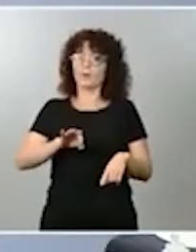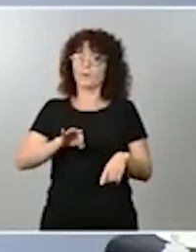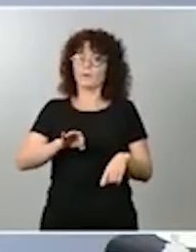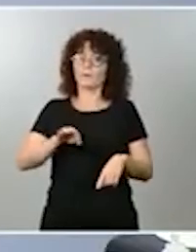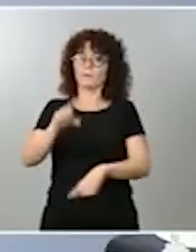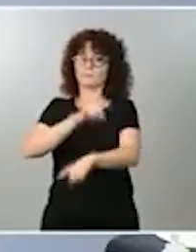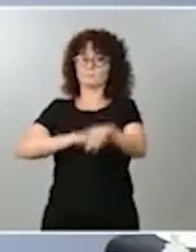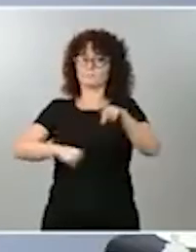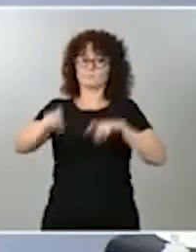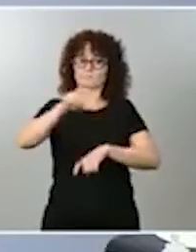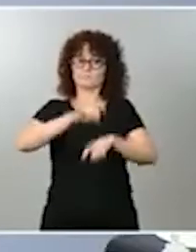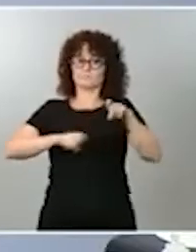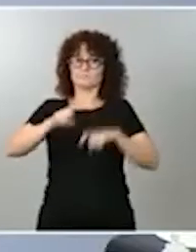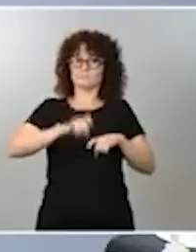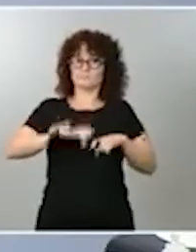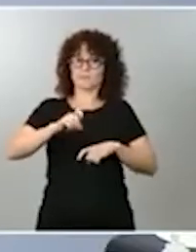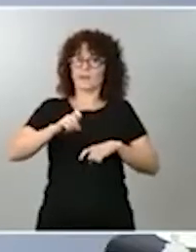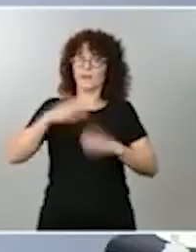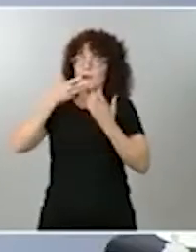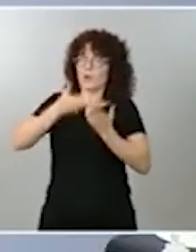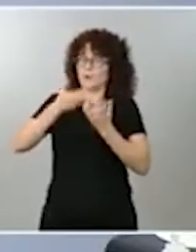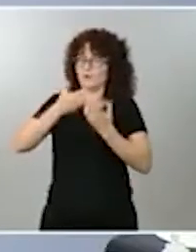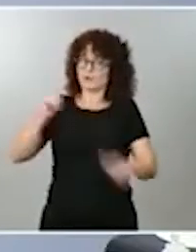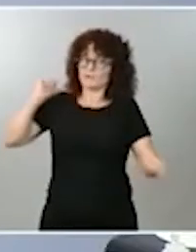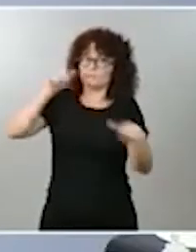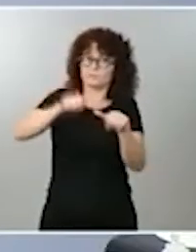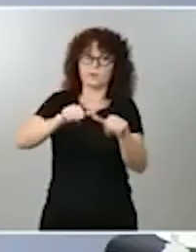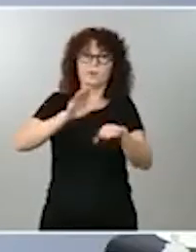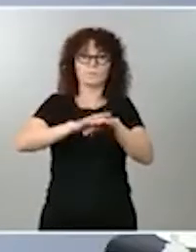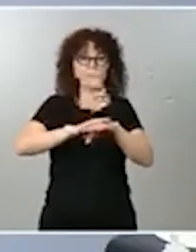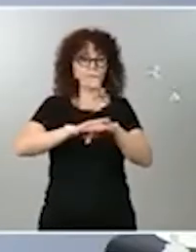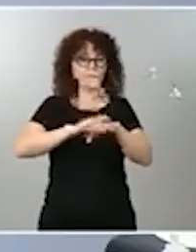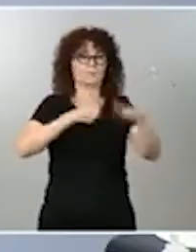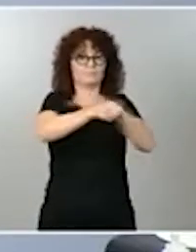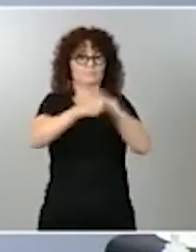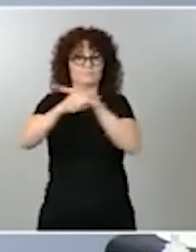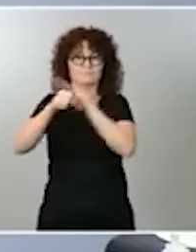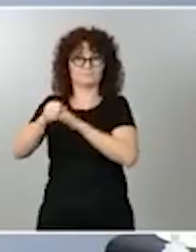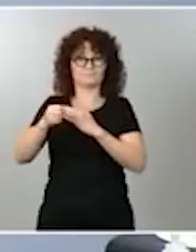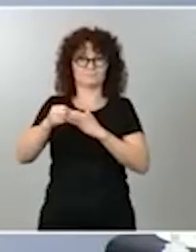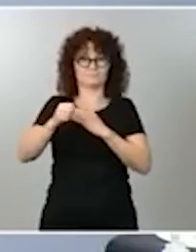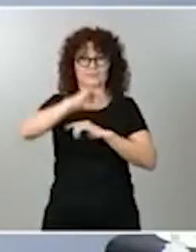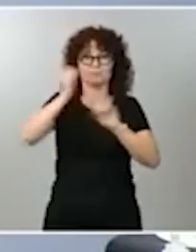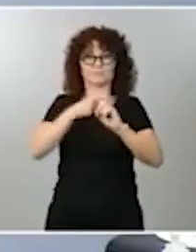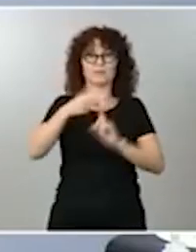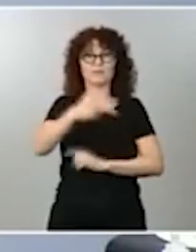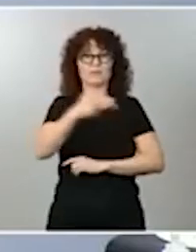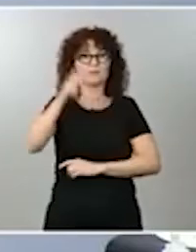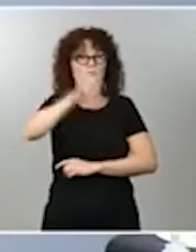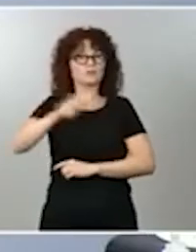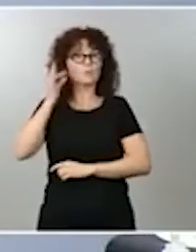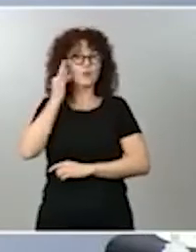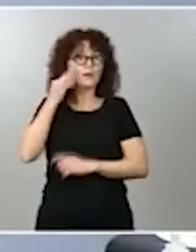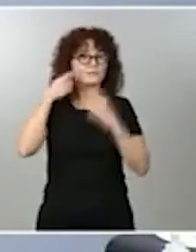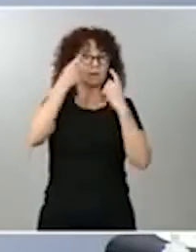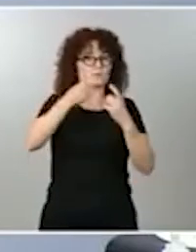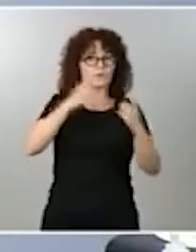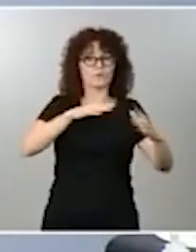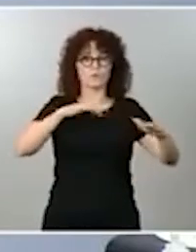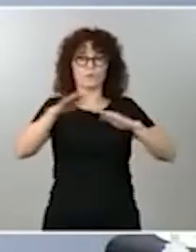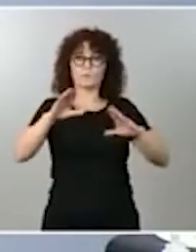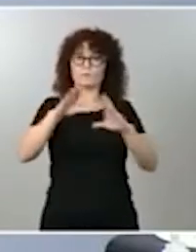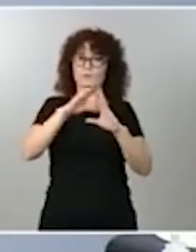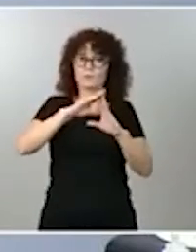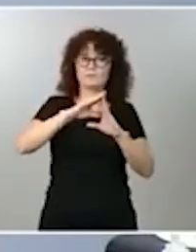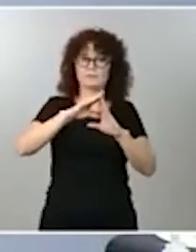muchos años en el acceso efectivo de las mujeres a muchos de los derechos que ellas mismas, con su esfuerzo, con el del movimiento feminista, con el